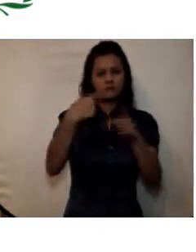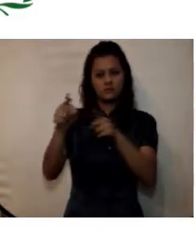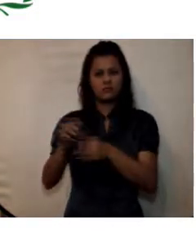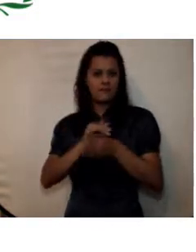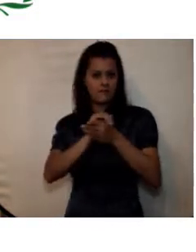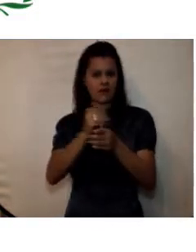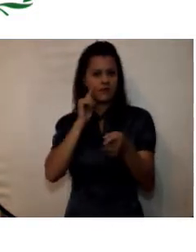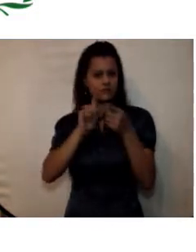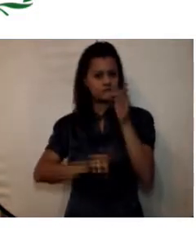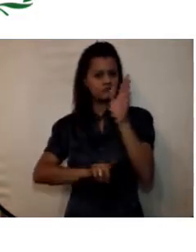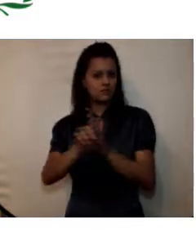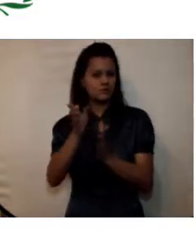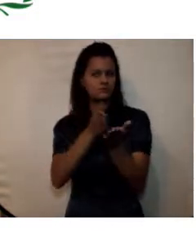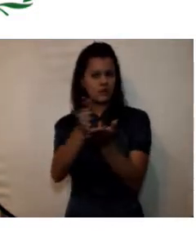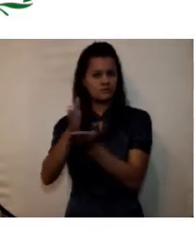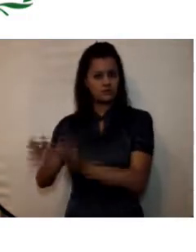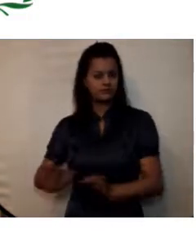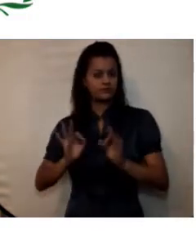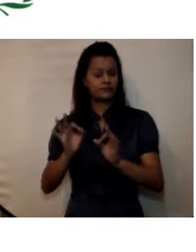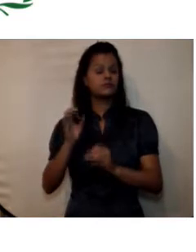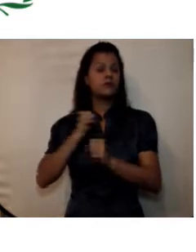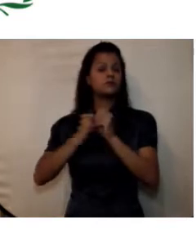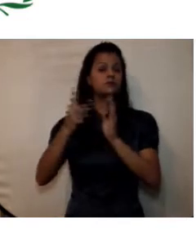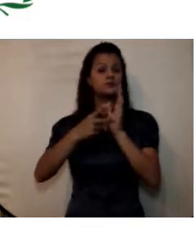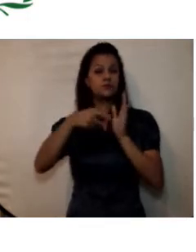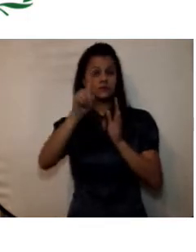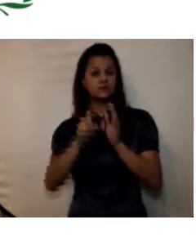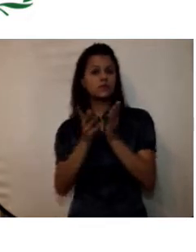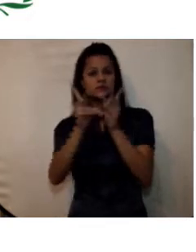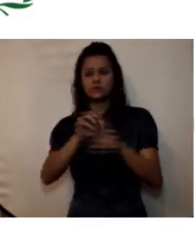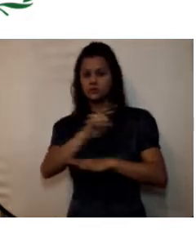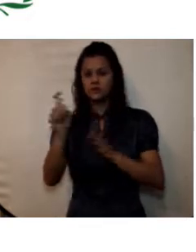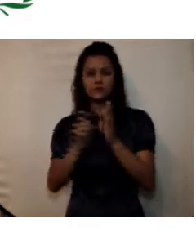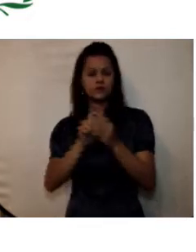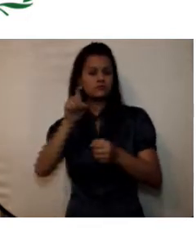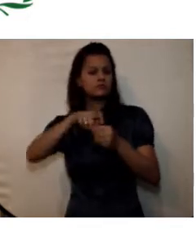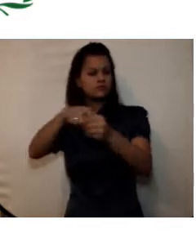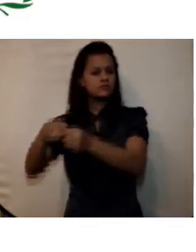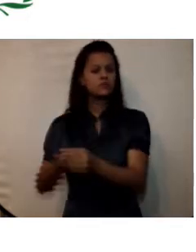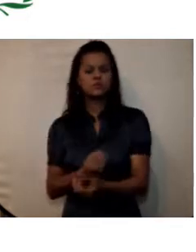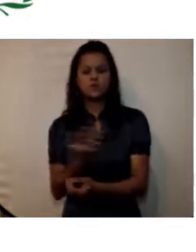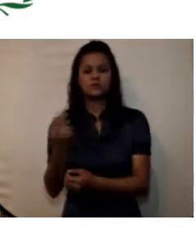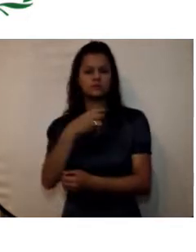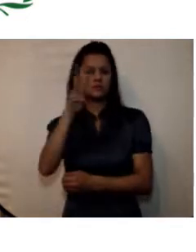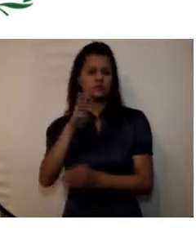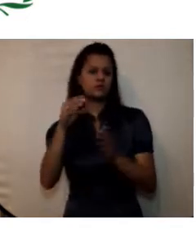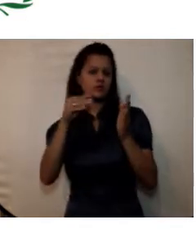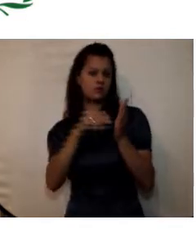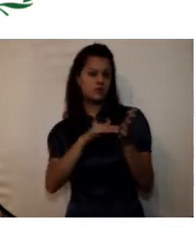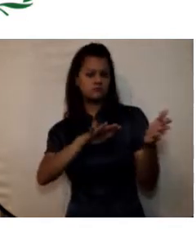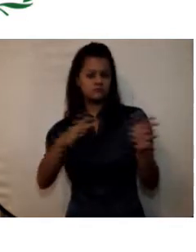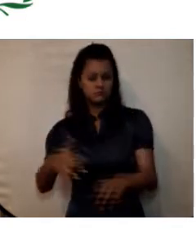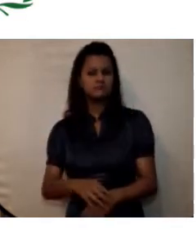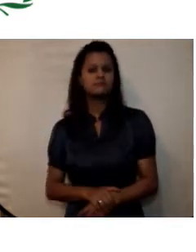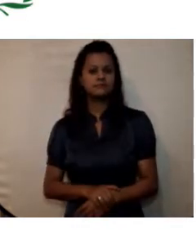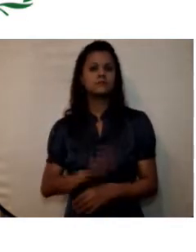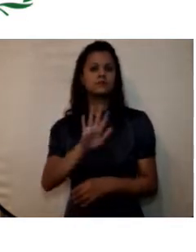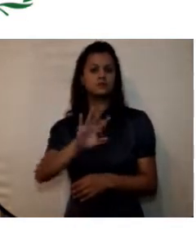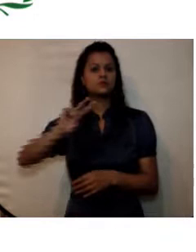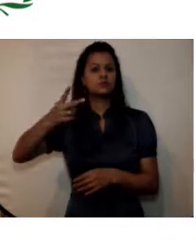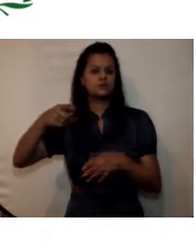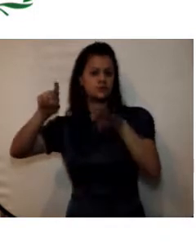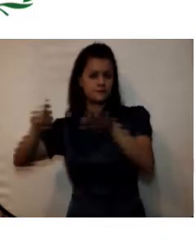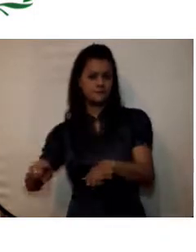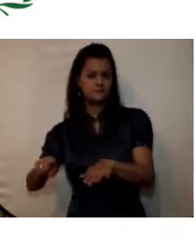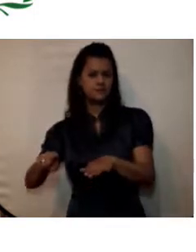programas académicos para el año 2016 el número total de estudiantes matriculados llegó a 18.122 en el segundo periodo del año